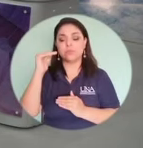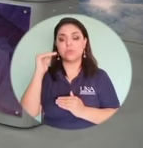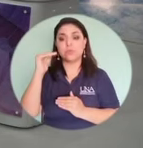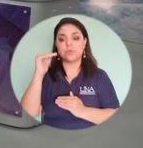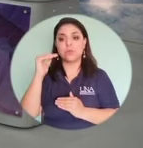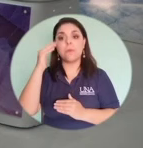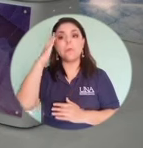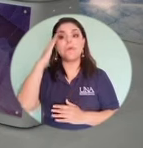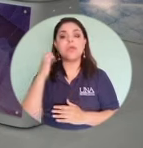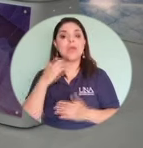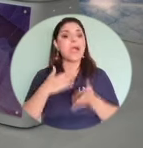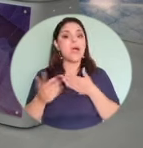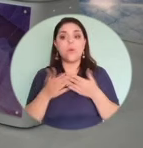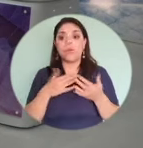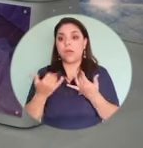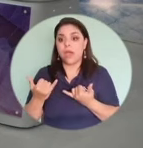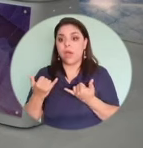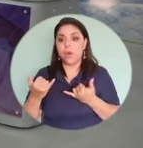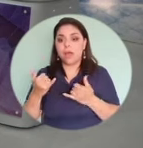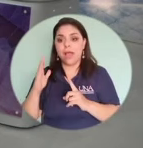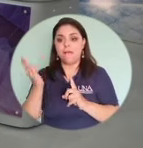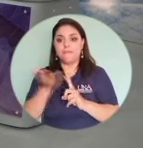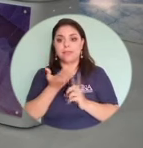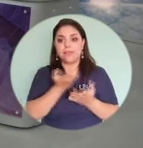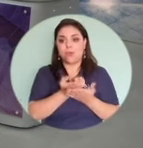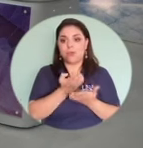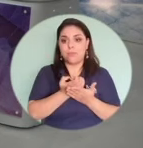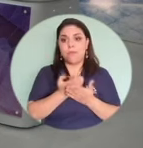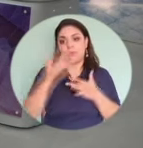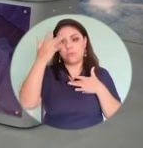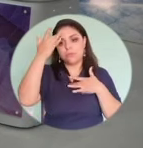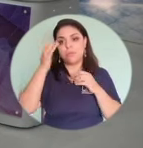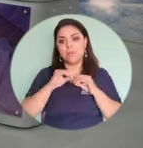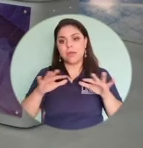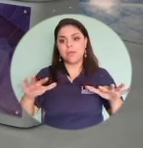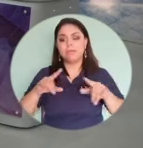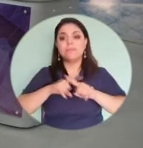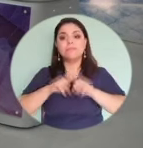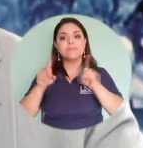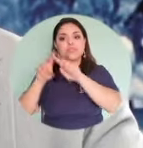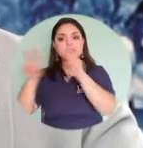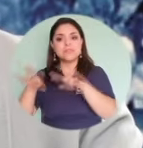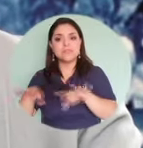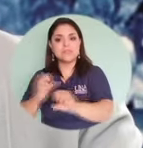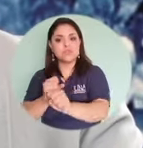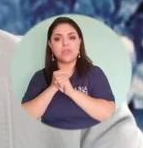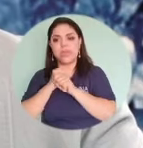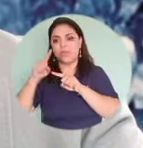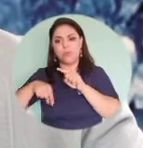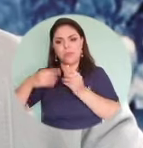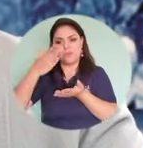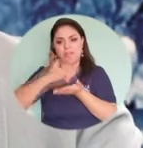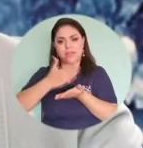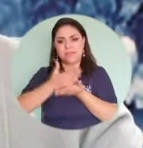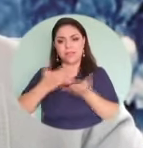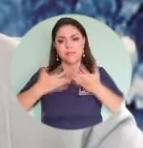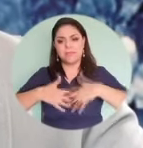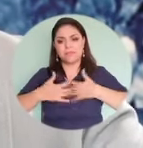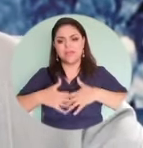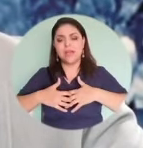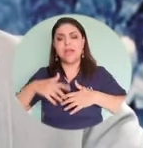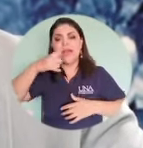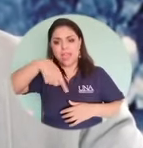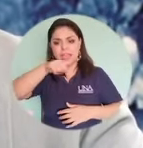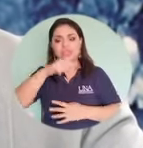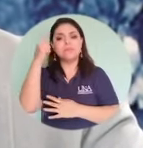a que a pesar de que estamos en una afectación económica por la pandemia, pues el tema de ciberseguridad no se puede detener en las empresas. Entonces ellas